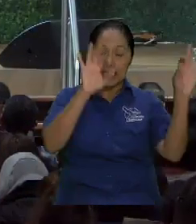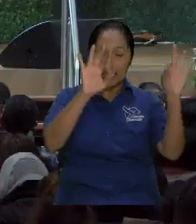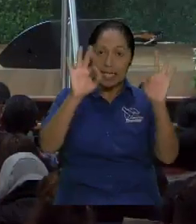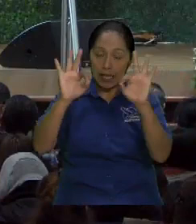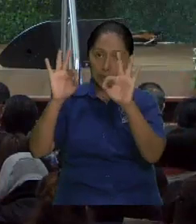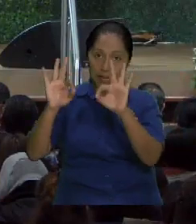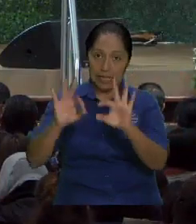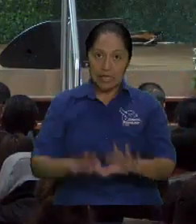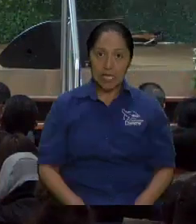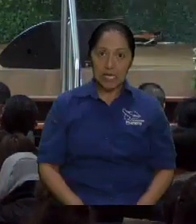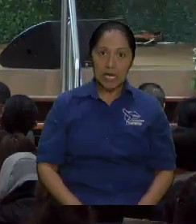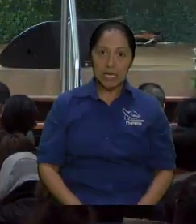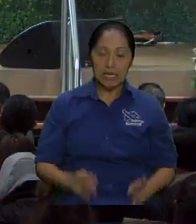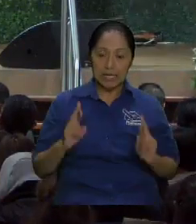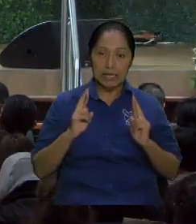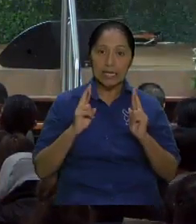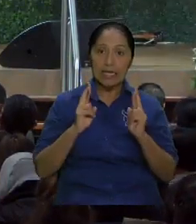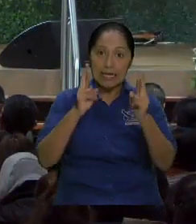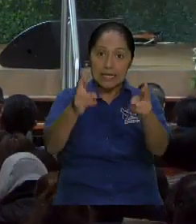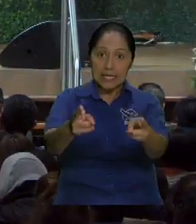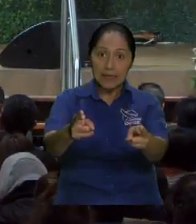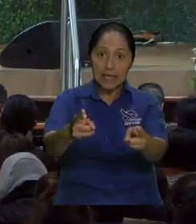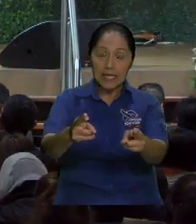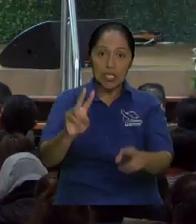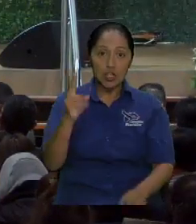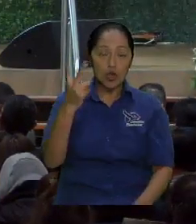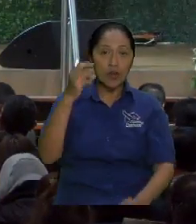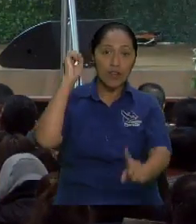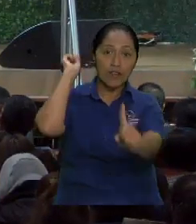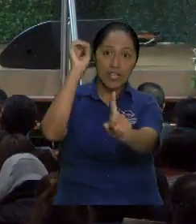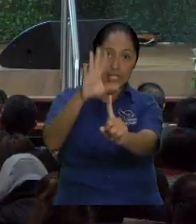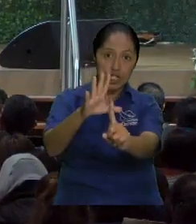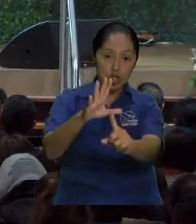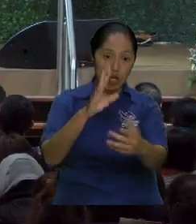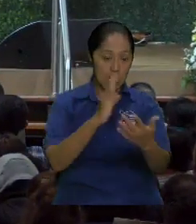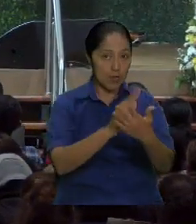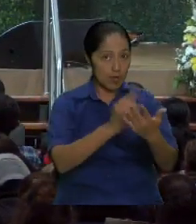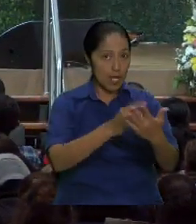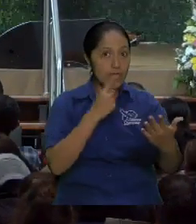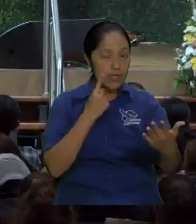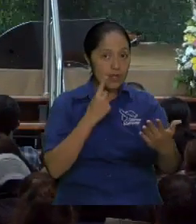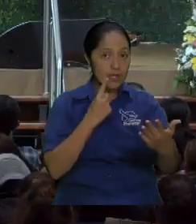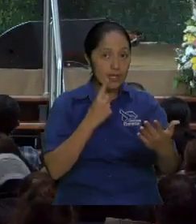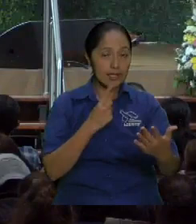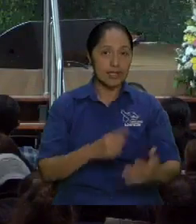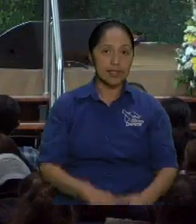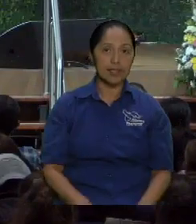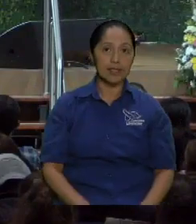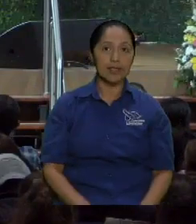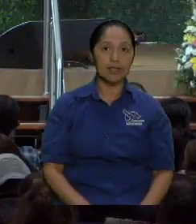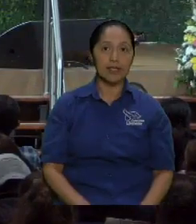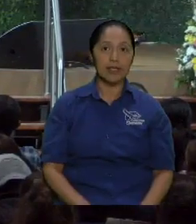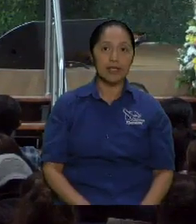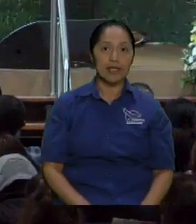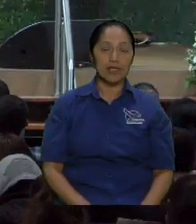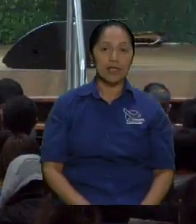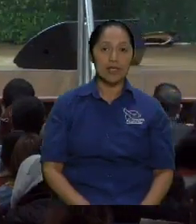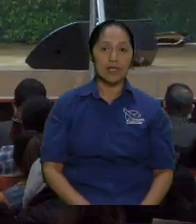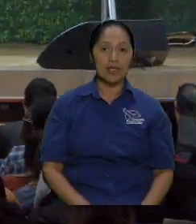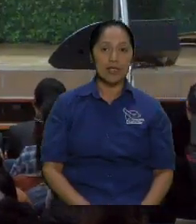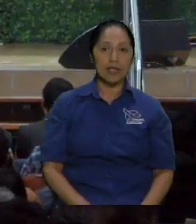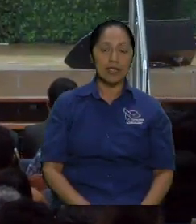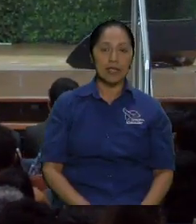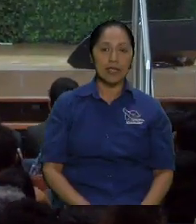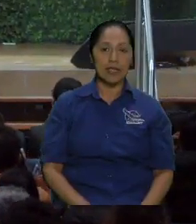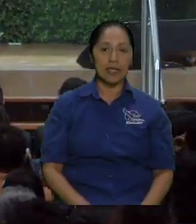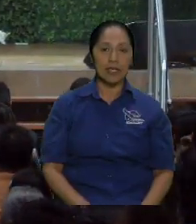modo verdad como usted predica es que la Biblia dice que los que predican son dignos de doble honor ¿por qué razón? porque a ellos les dan el